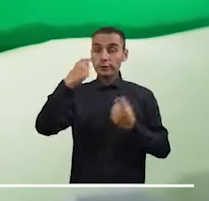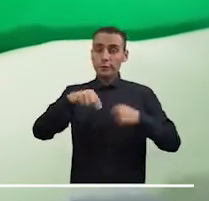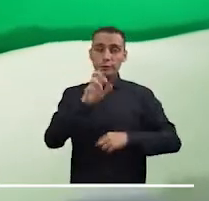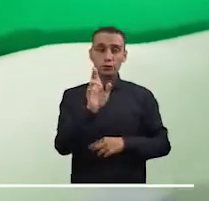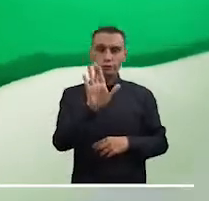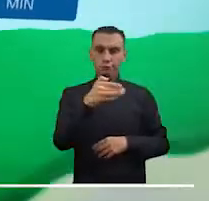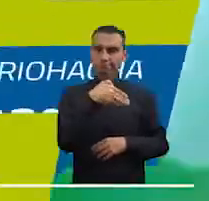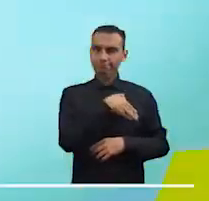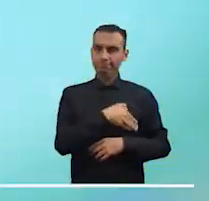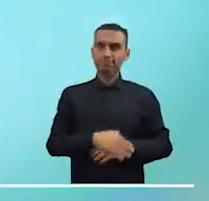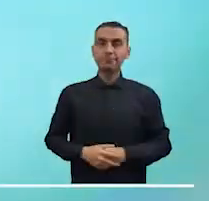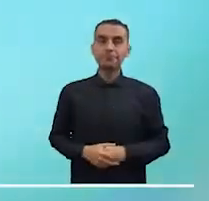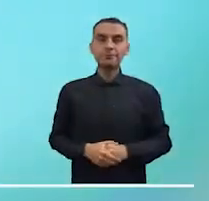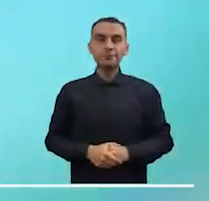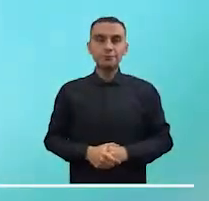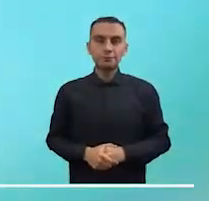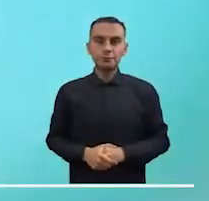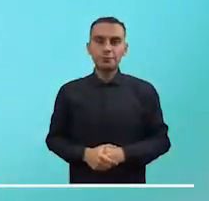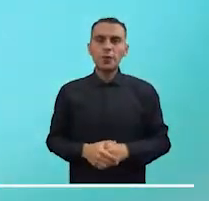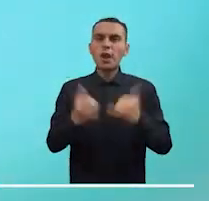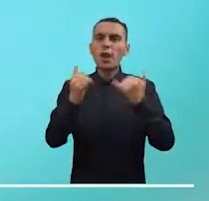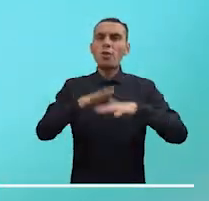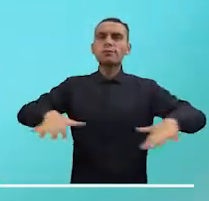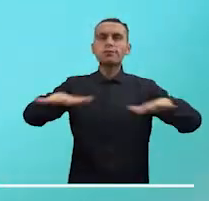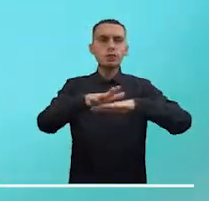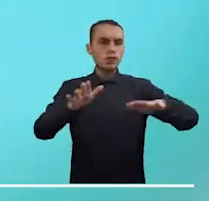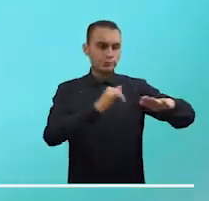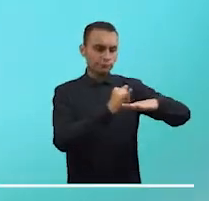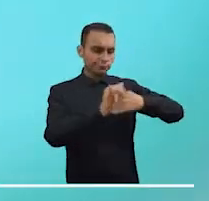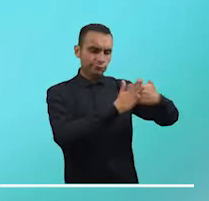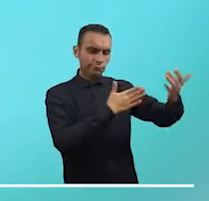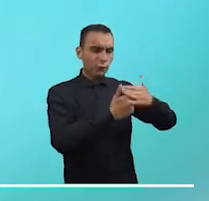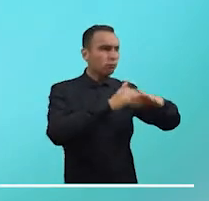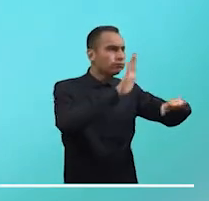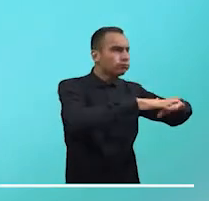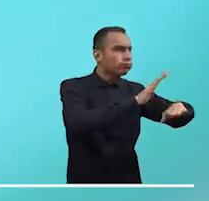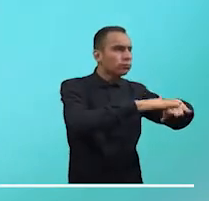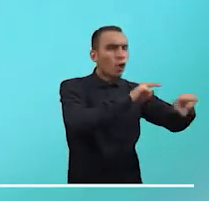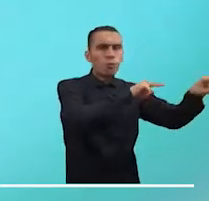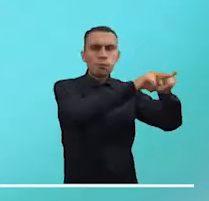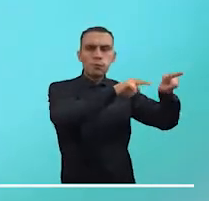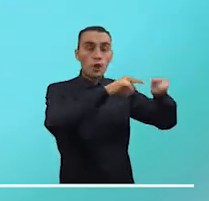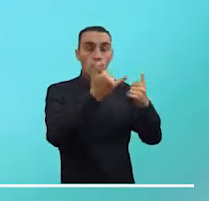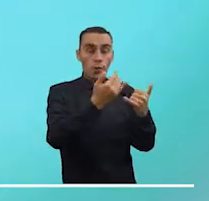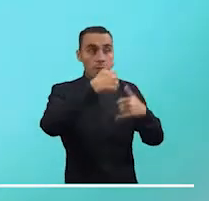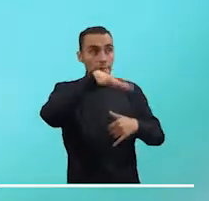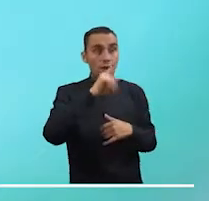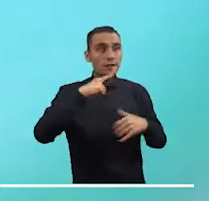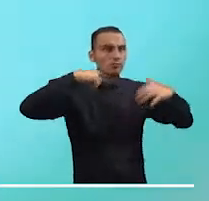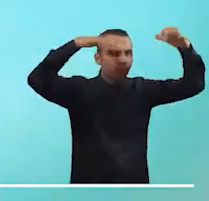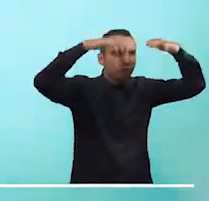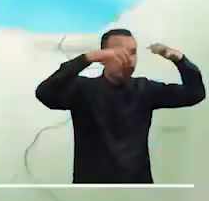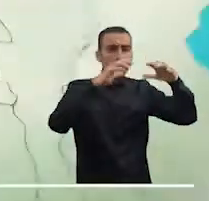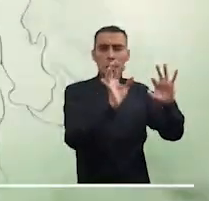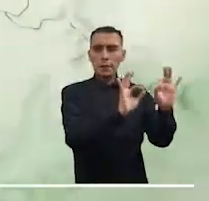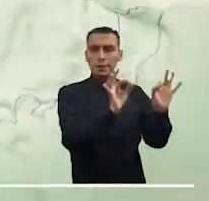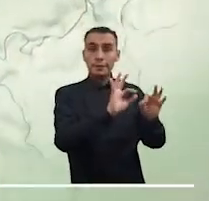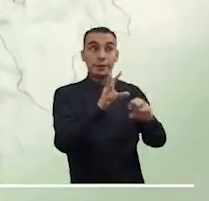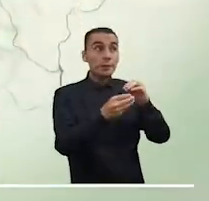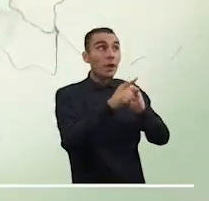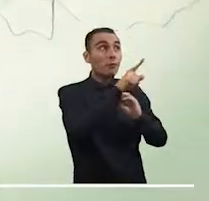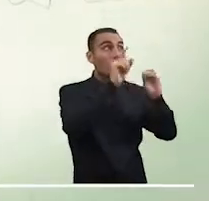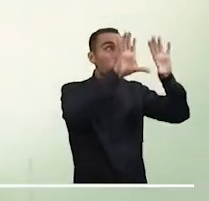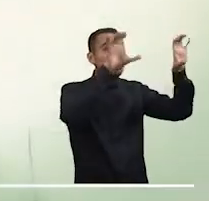Pasemos ahora a las islas de San Andrés y Providencia, donde se advierte una mañana sin lluvias. El cielo de la zona se mantendría parcialmente